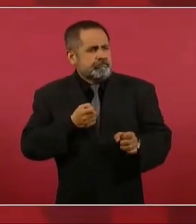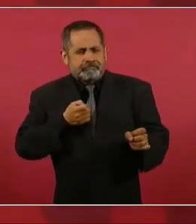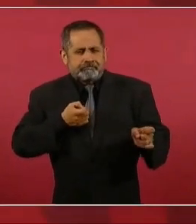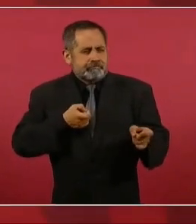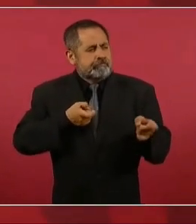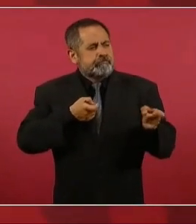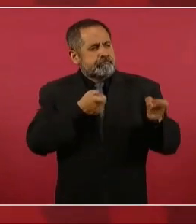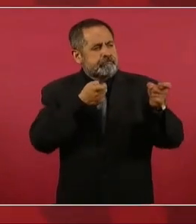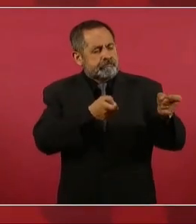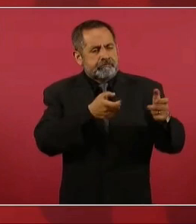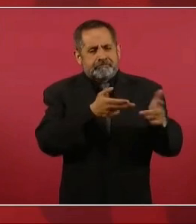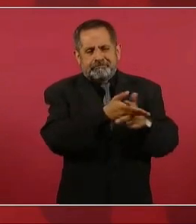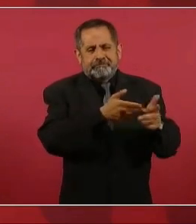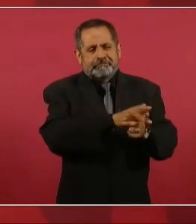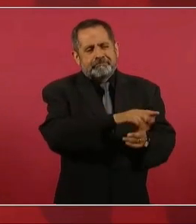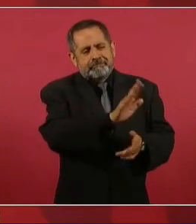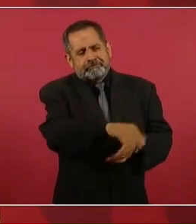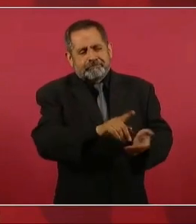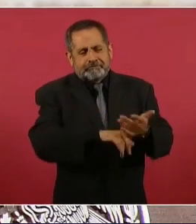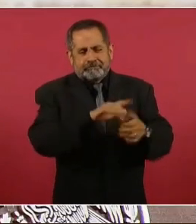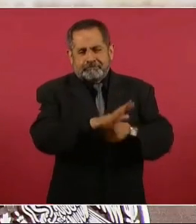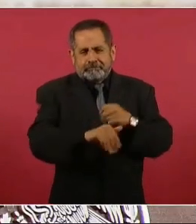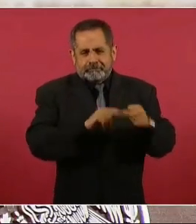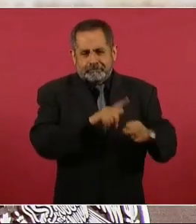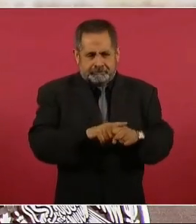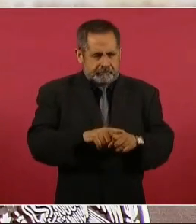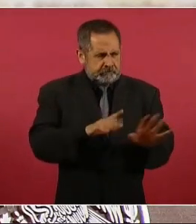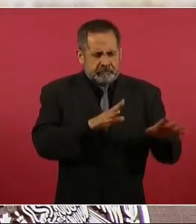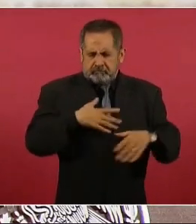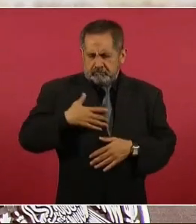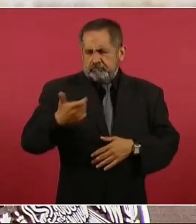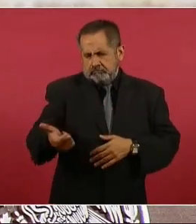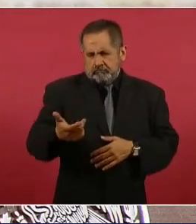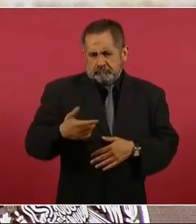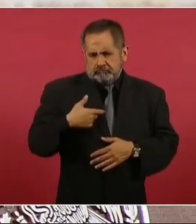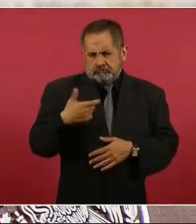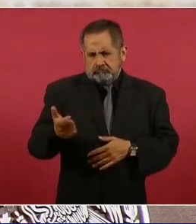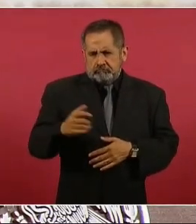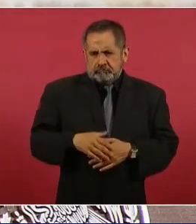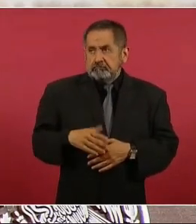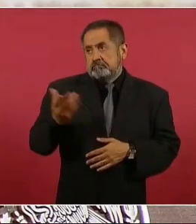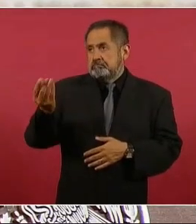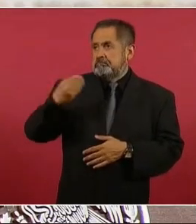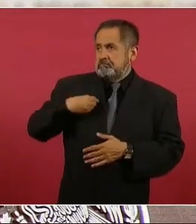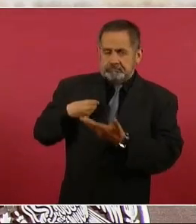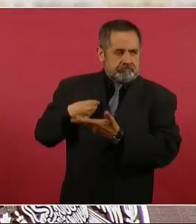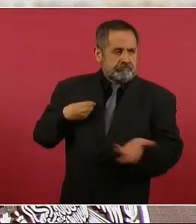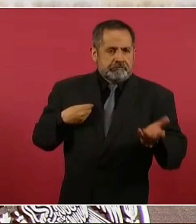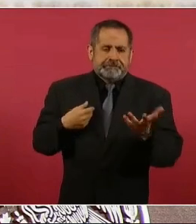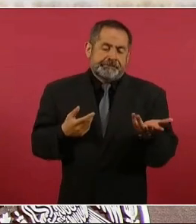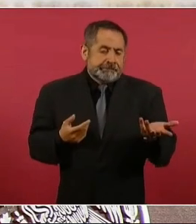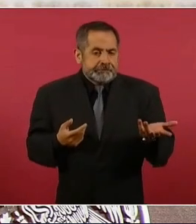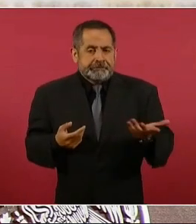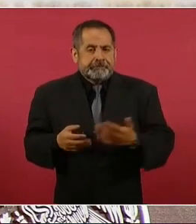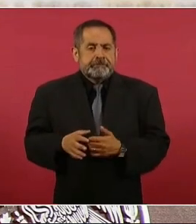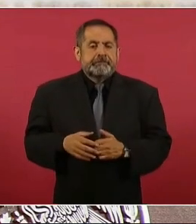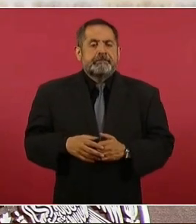cazar a borregos que